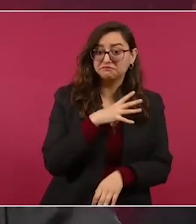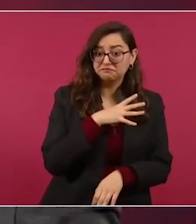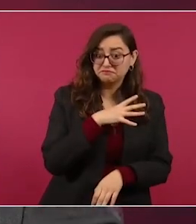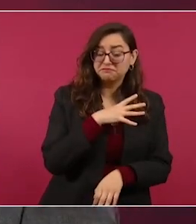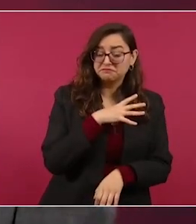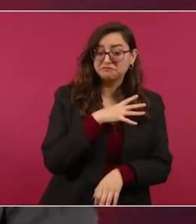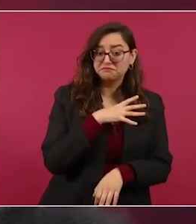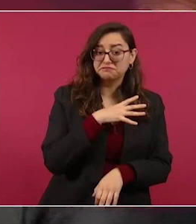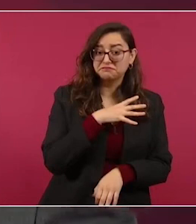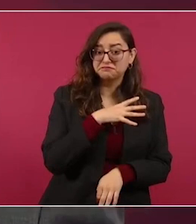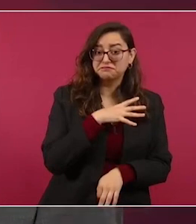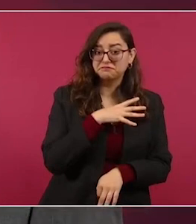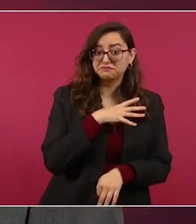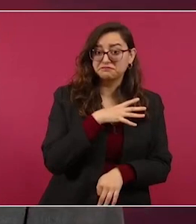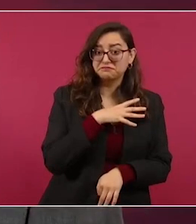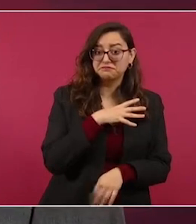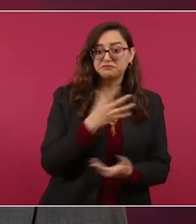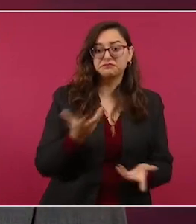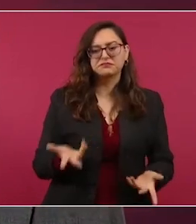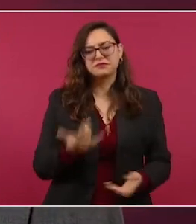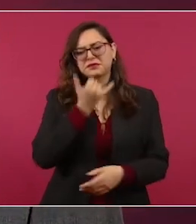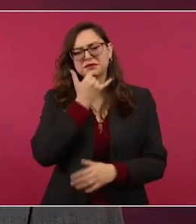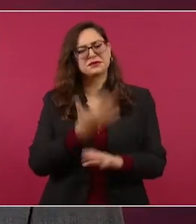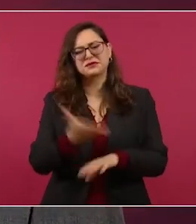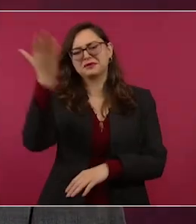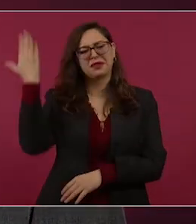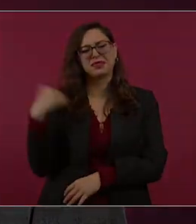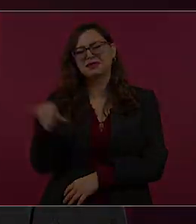Y otros gobiernos no hubiesen hecho eso.